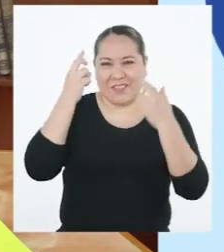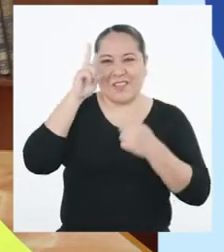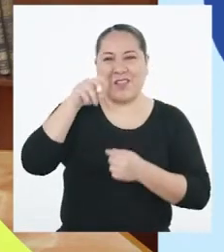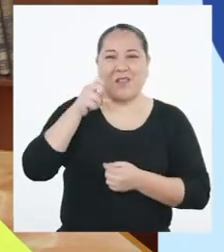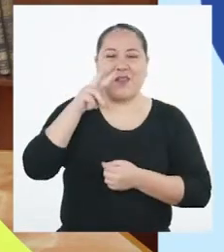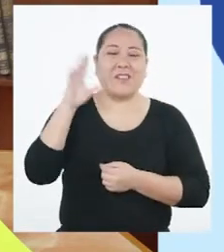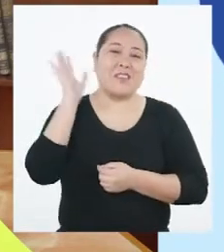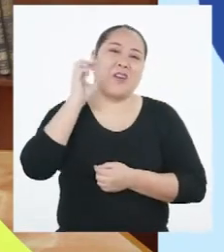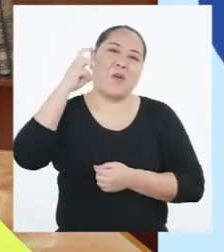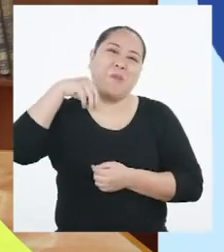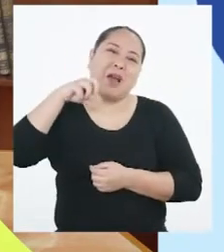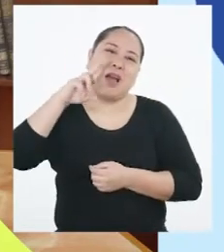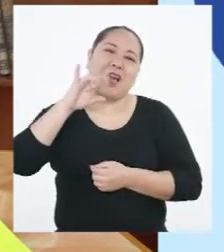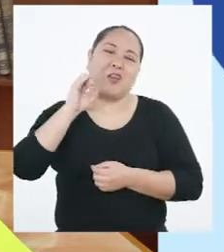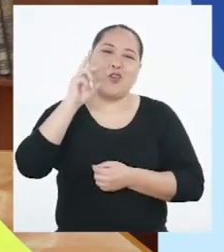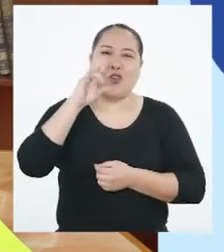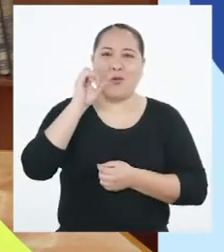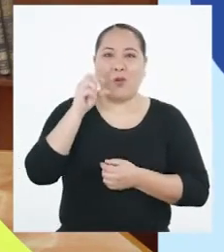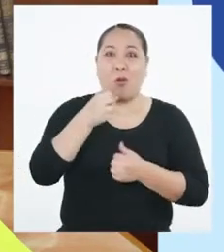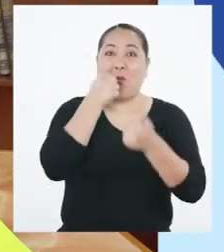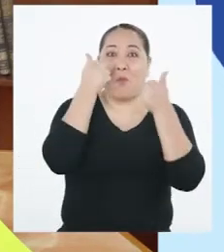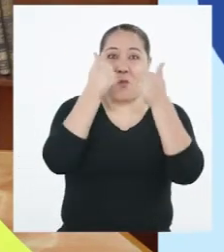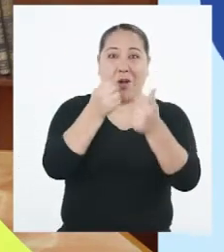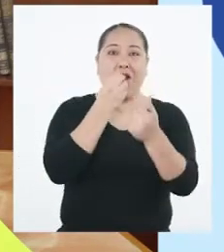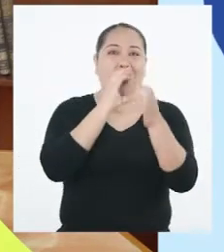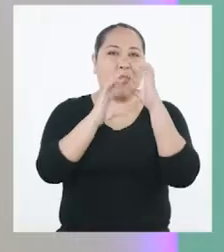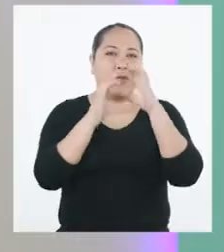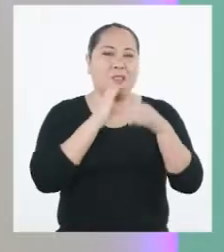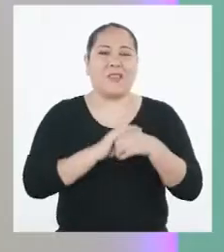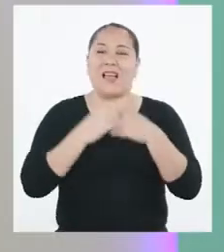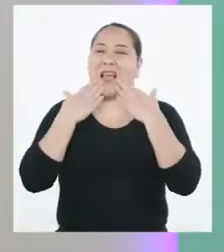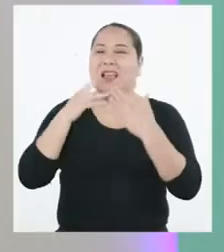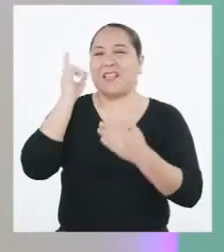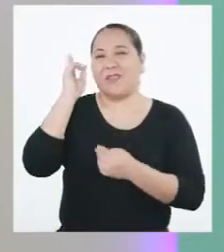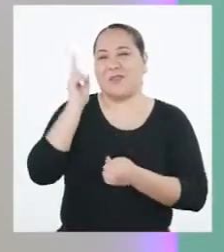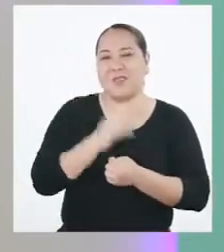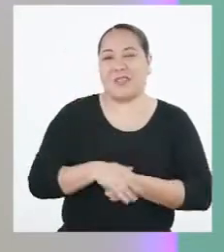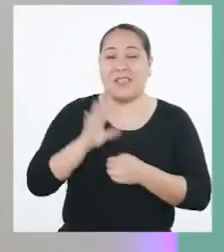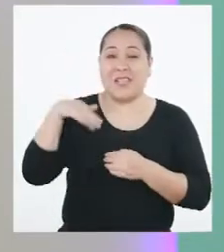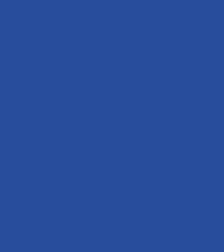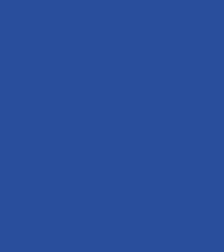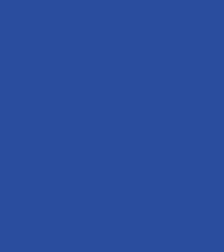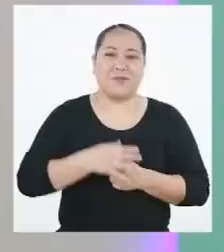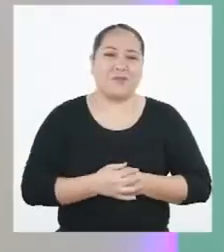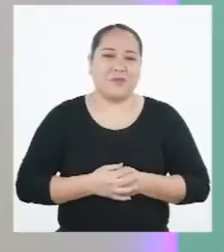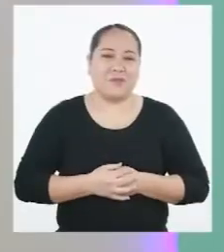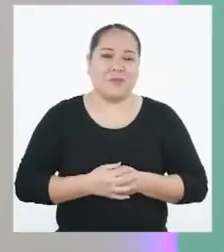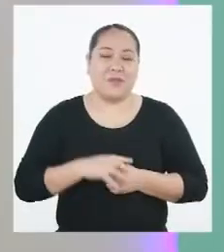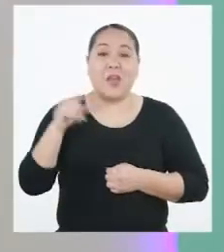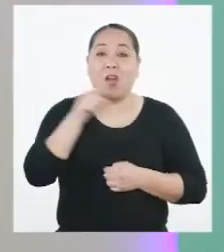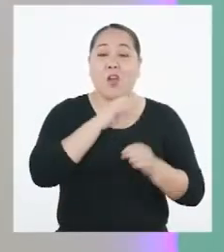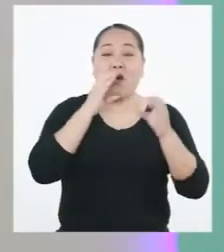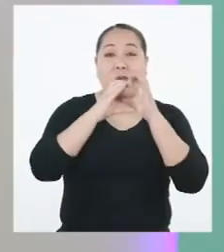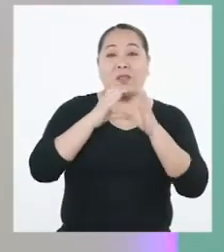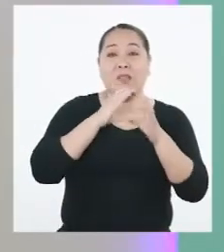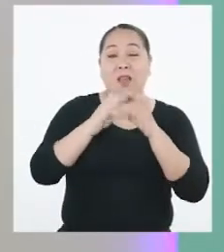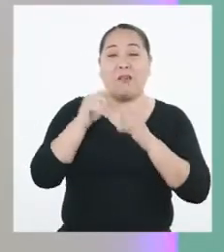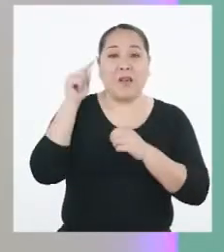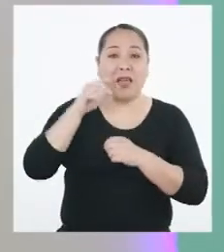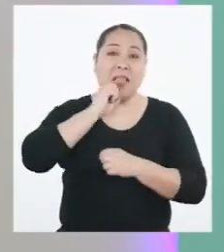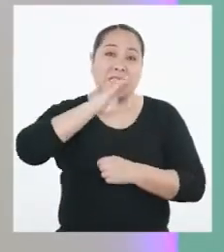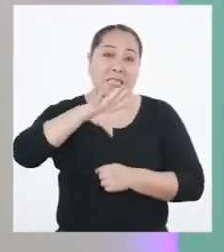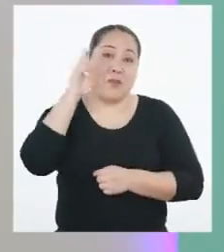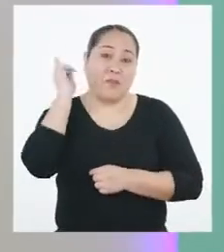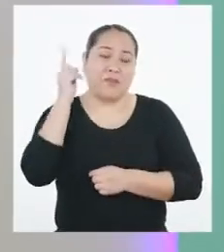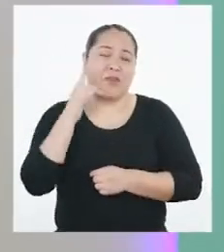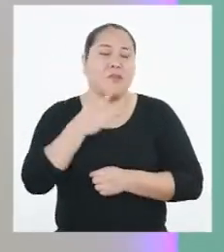Chao, Mario y Romina. Que tengan un buen conversatorio. Gracias, profesora. Hasta la próxima. Mientras hablaba la profesora, me